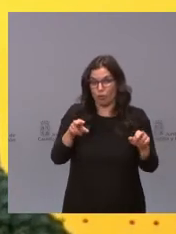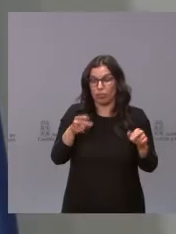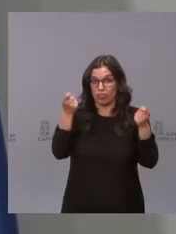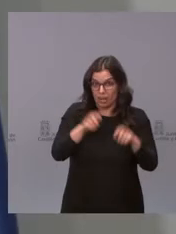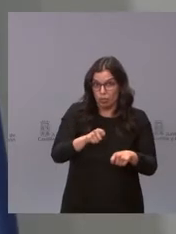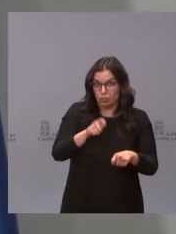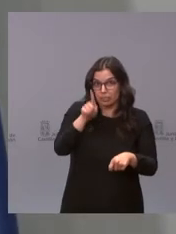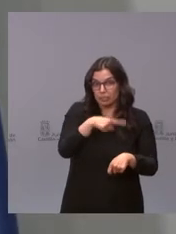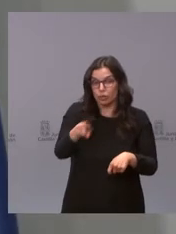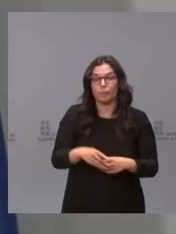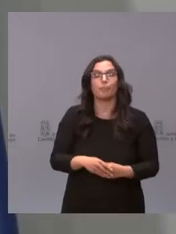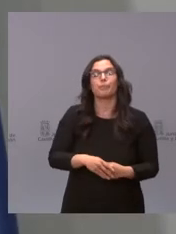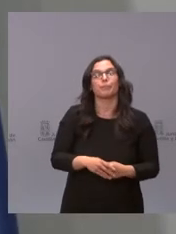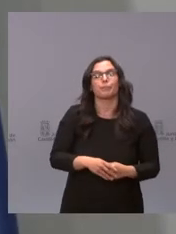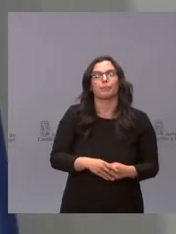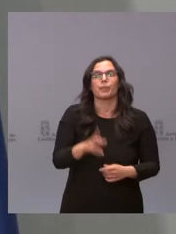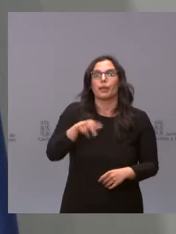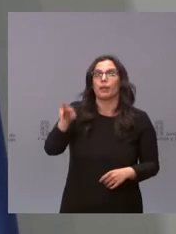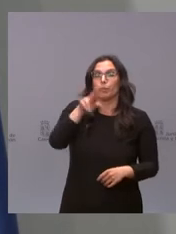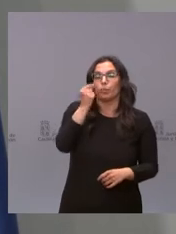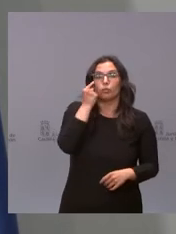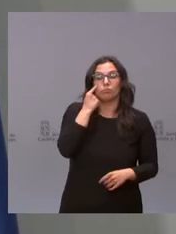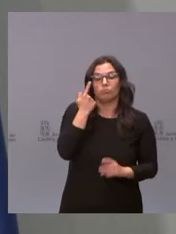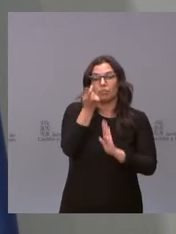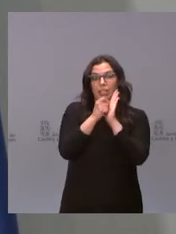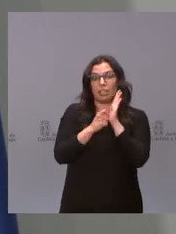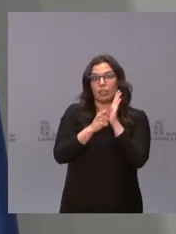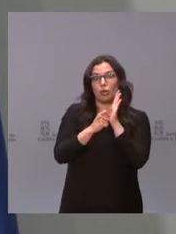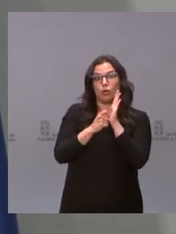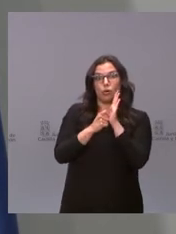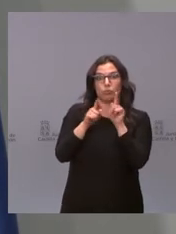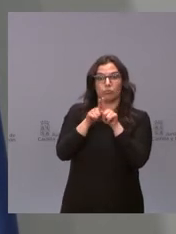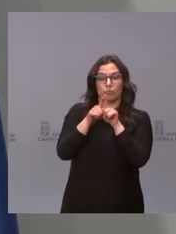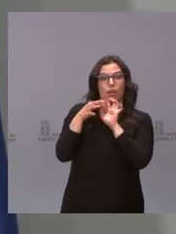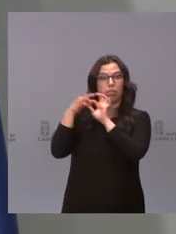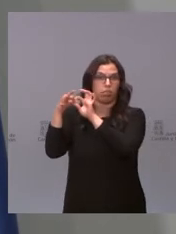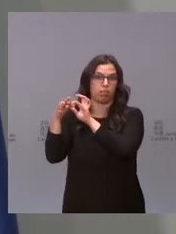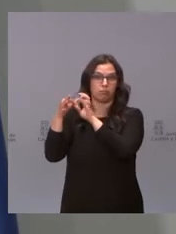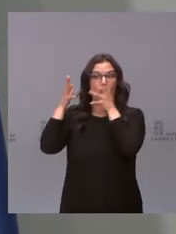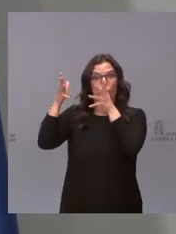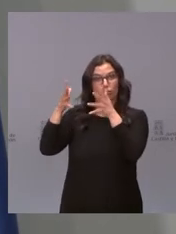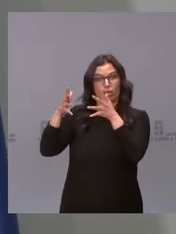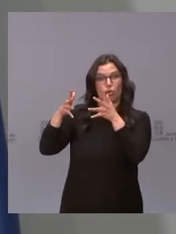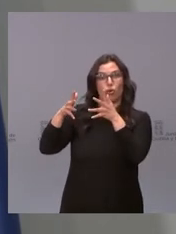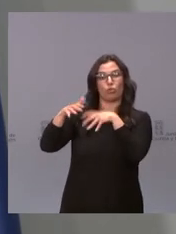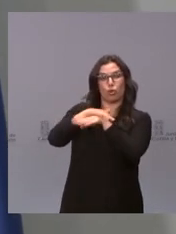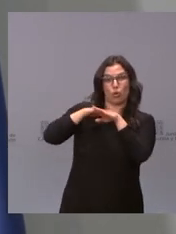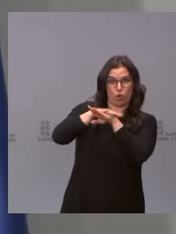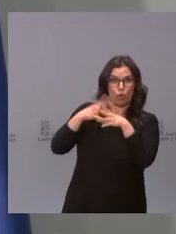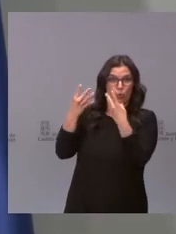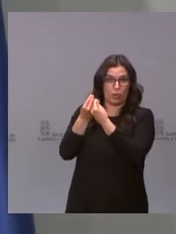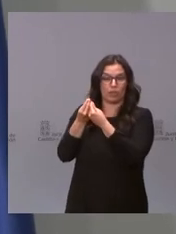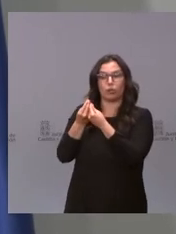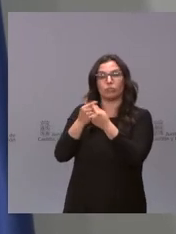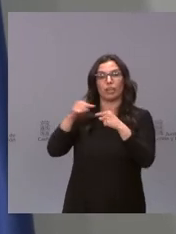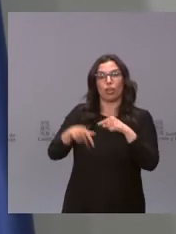Bueno, los criterios son, insisto, la existencia de un nuevo acuerdo del Consejo Interterritorial de las Direcciones Generales de